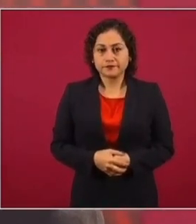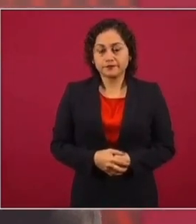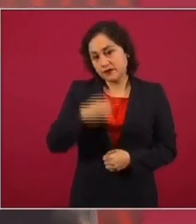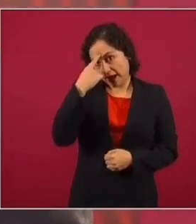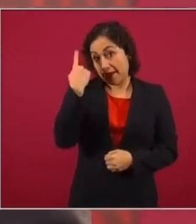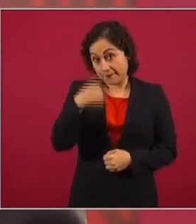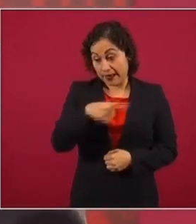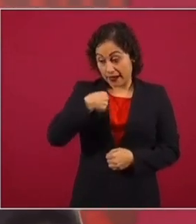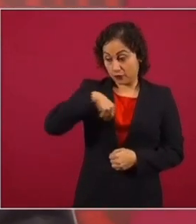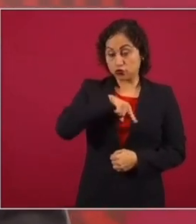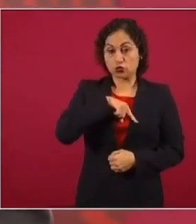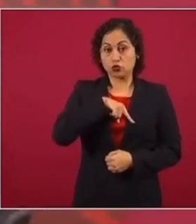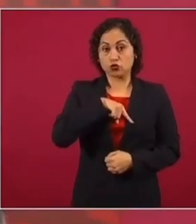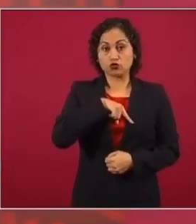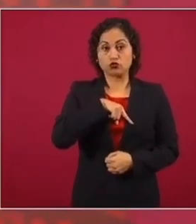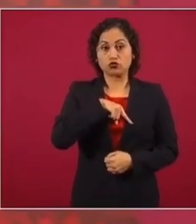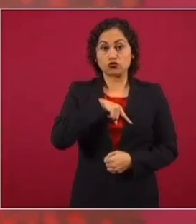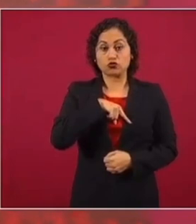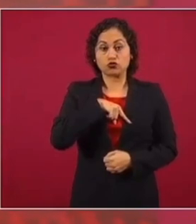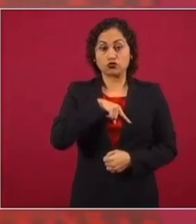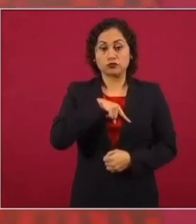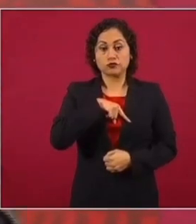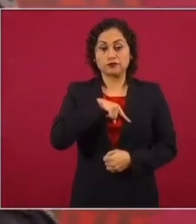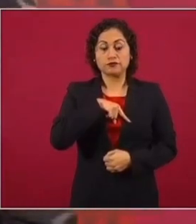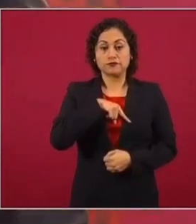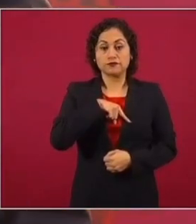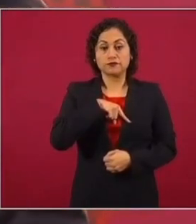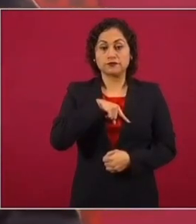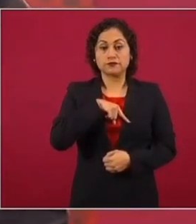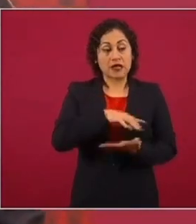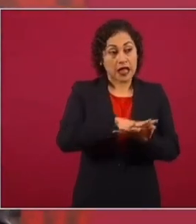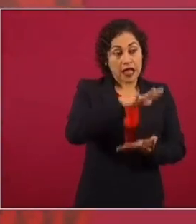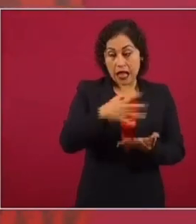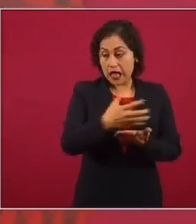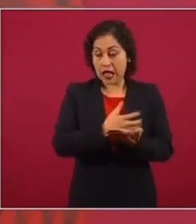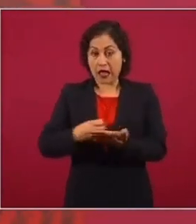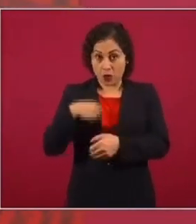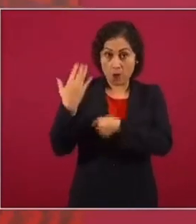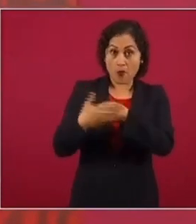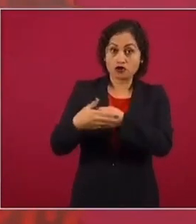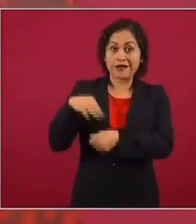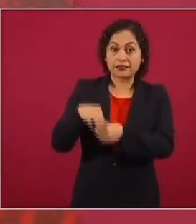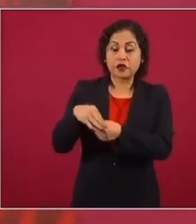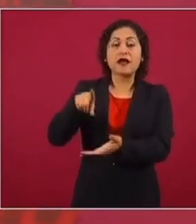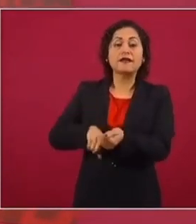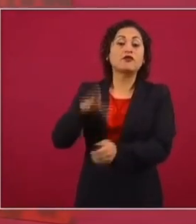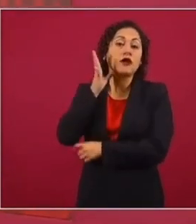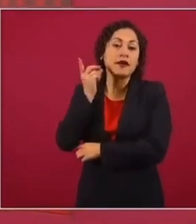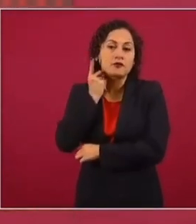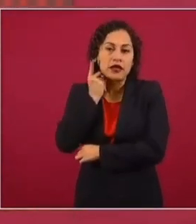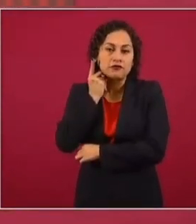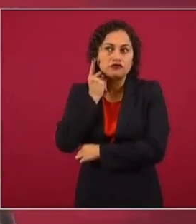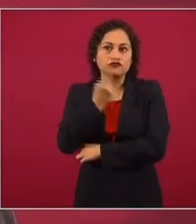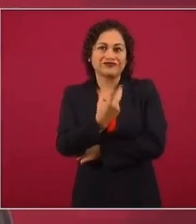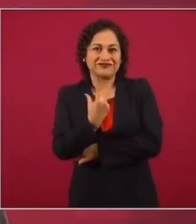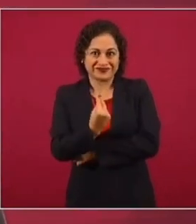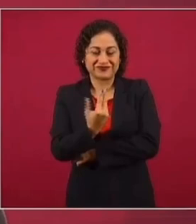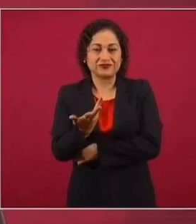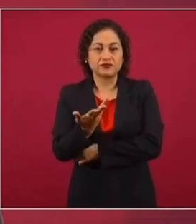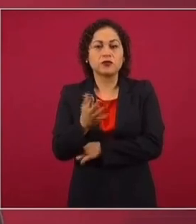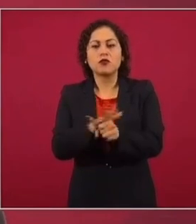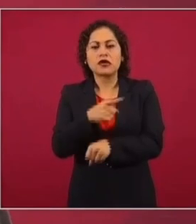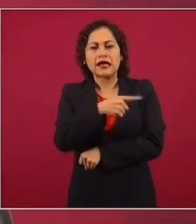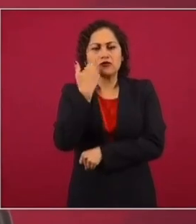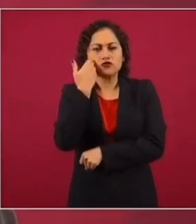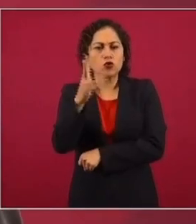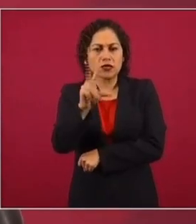ganemos la mayoría en la Cámara de Diputados, en la próxima elección. ¿Por qué no quieren que tengamos mayoría en la